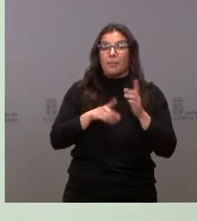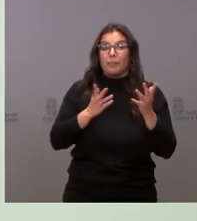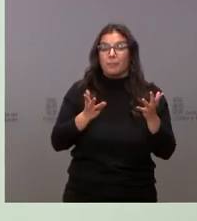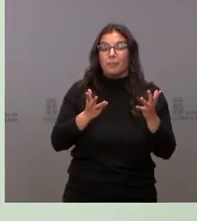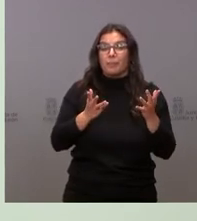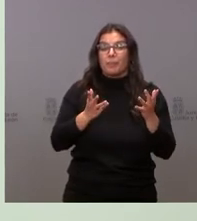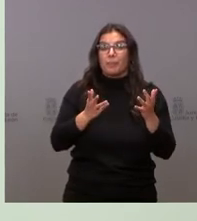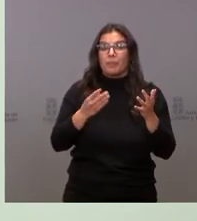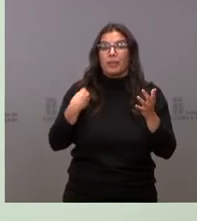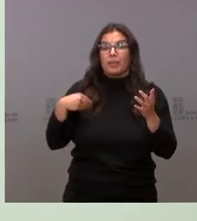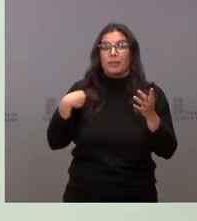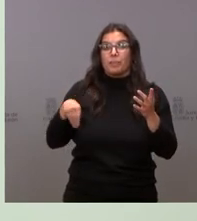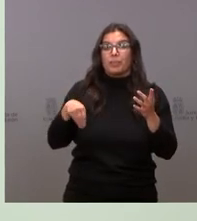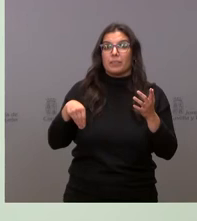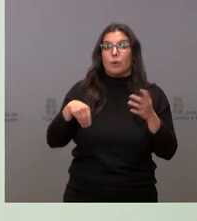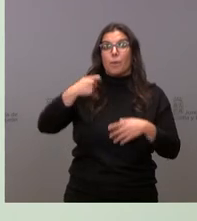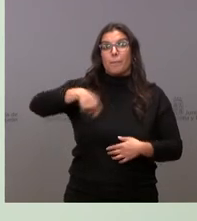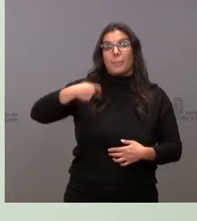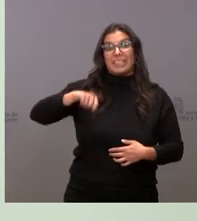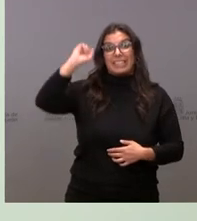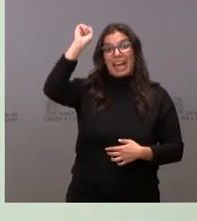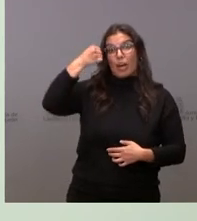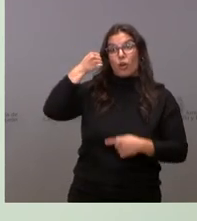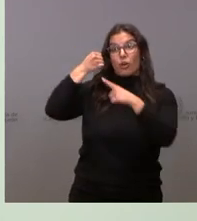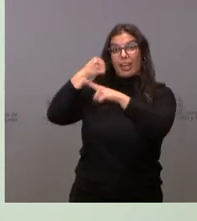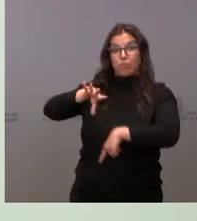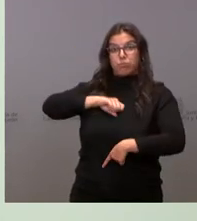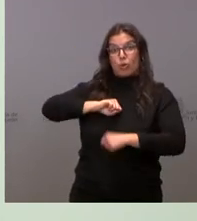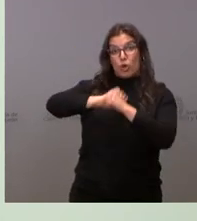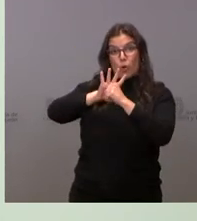baja por COVID del presidente de Aragón, Javier Lambán.